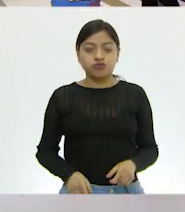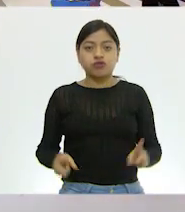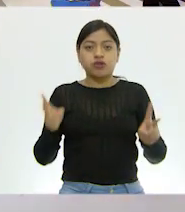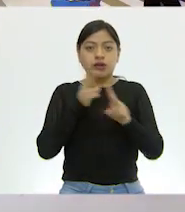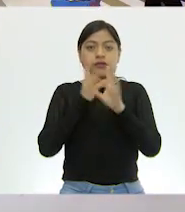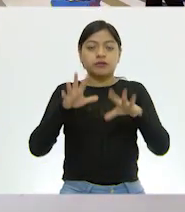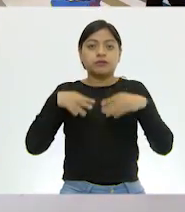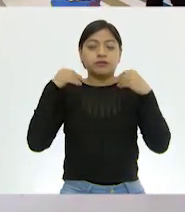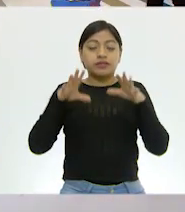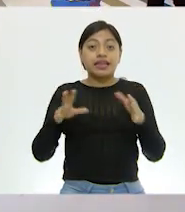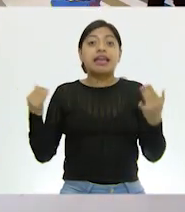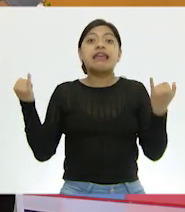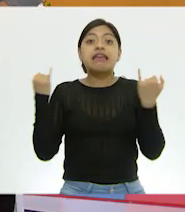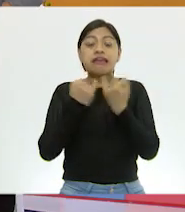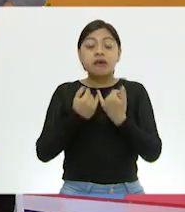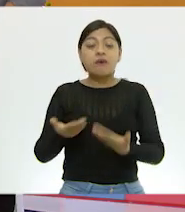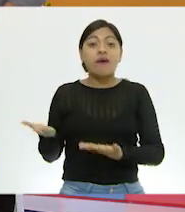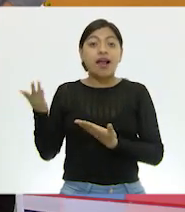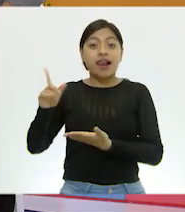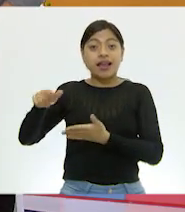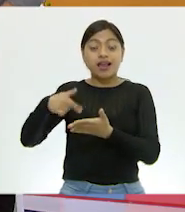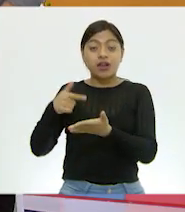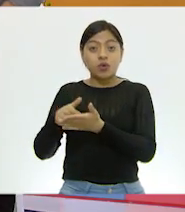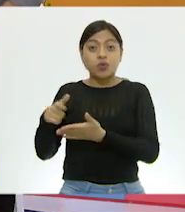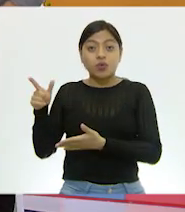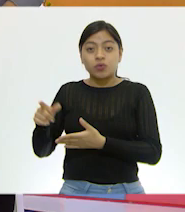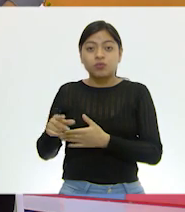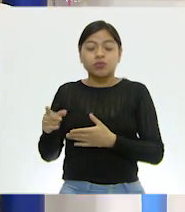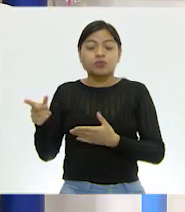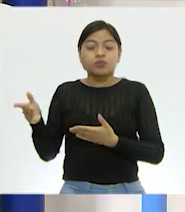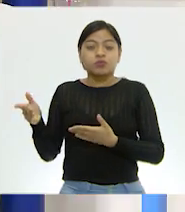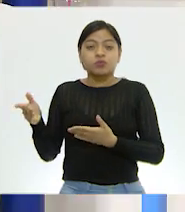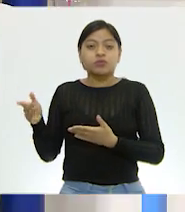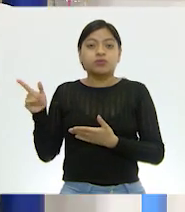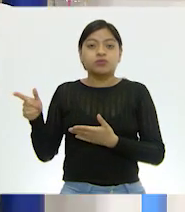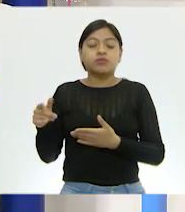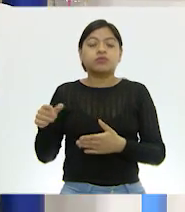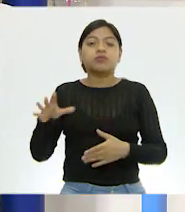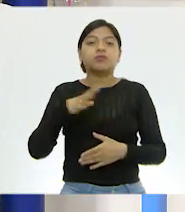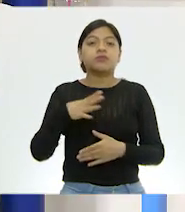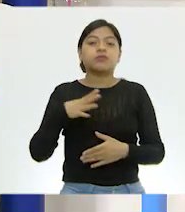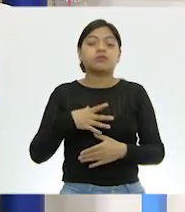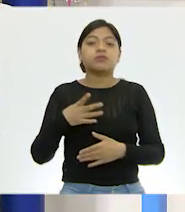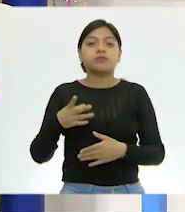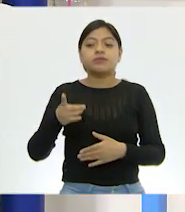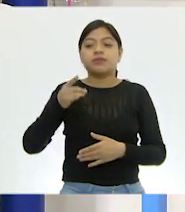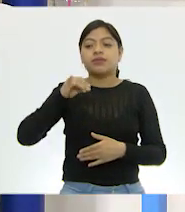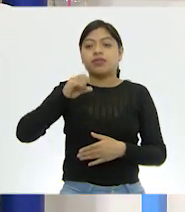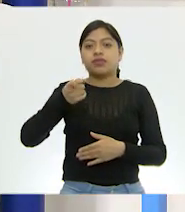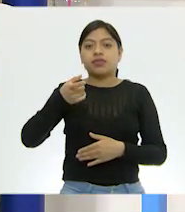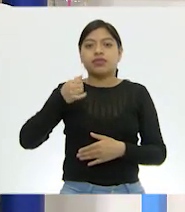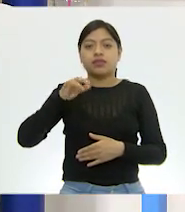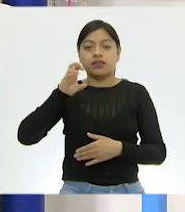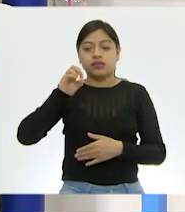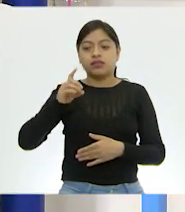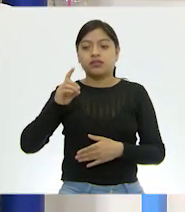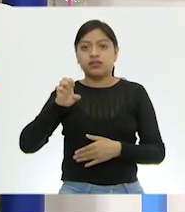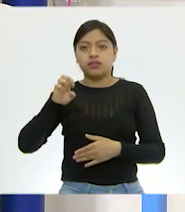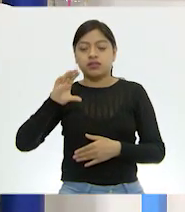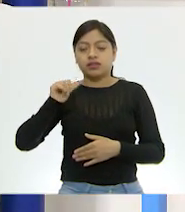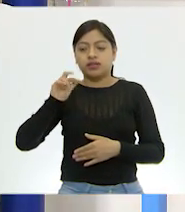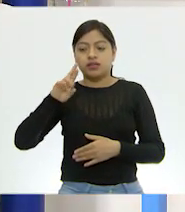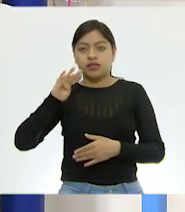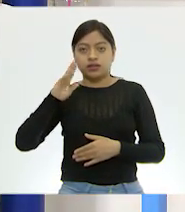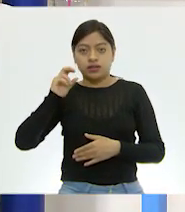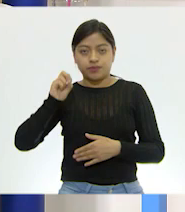manera, a ese lugar, a esos alveolos, es donde llega el dióxido de carbono que vamos... ¿A exhalar?